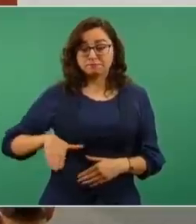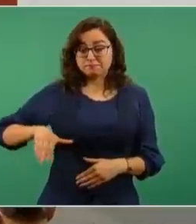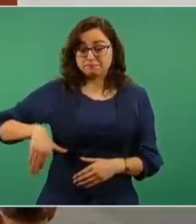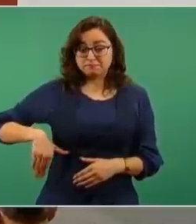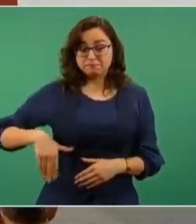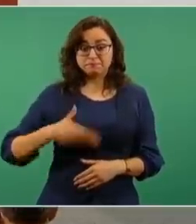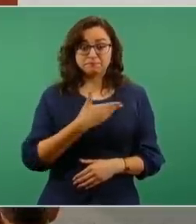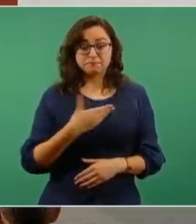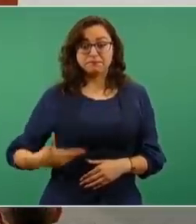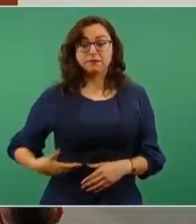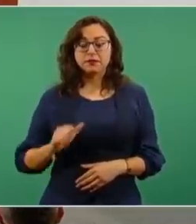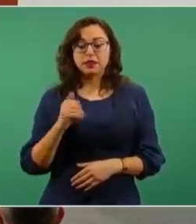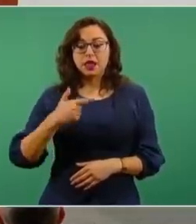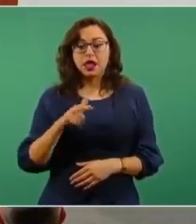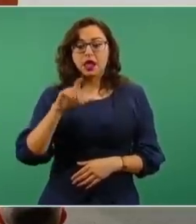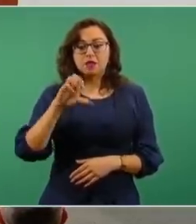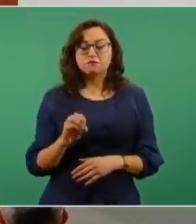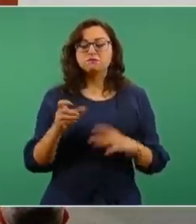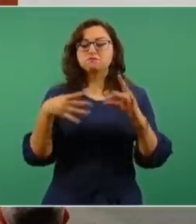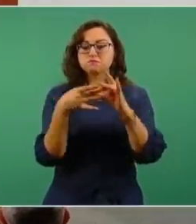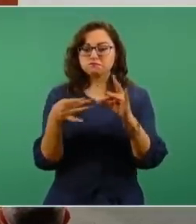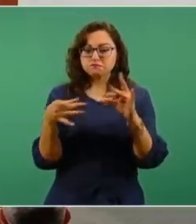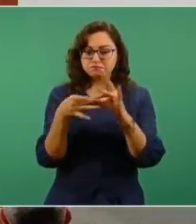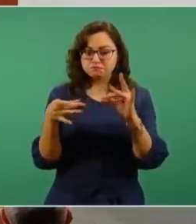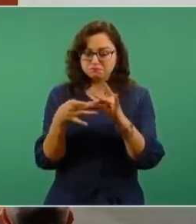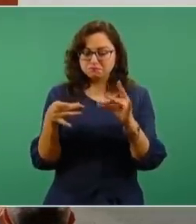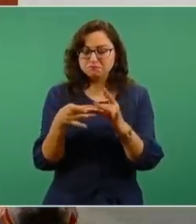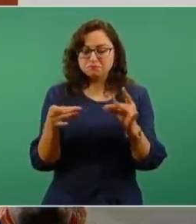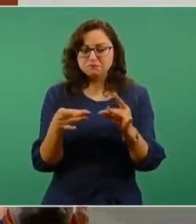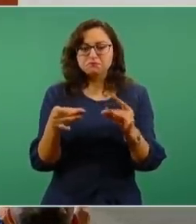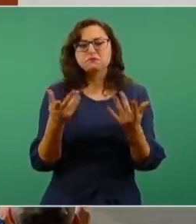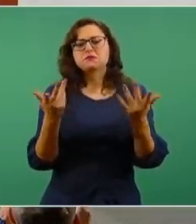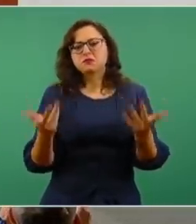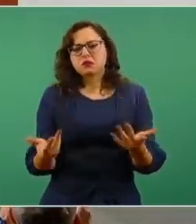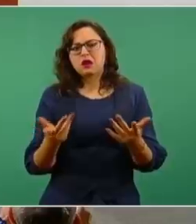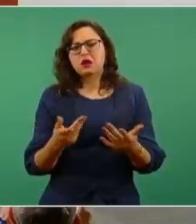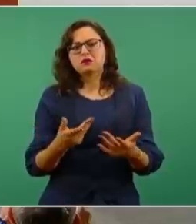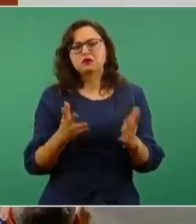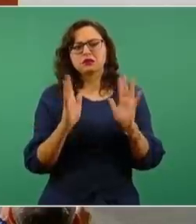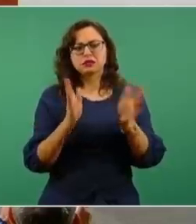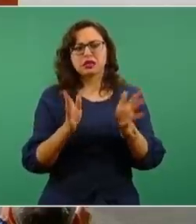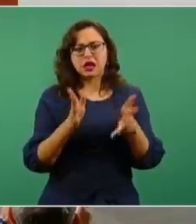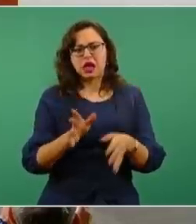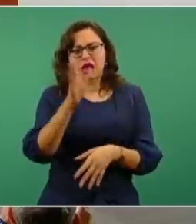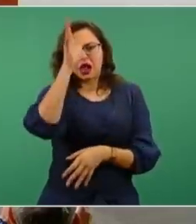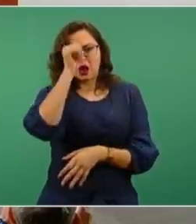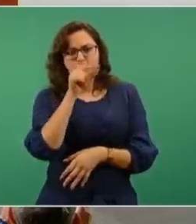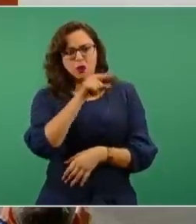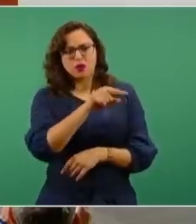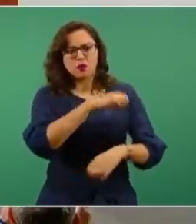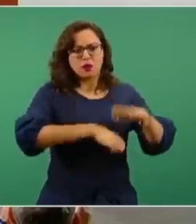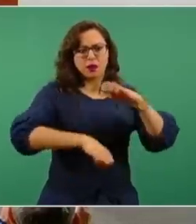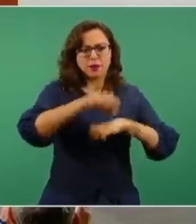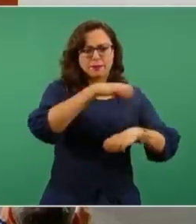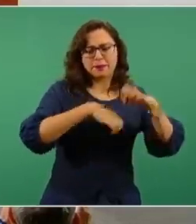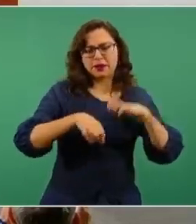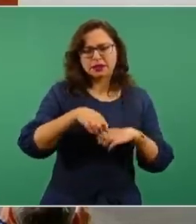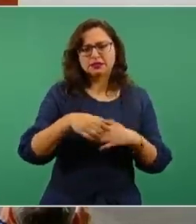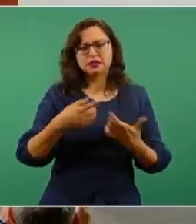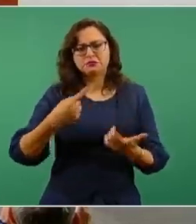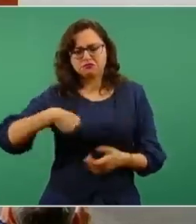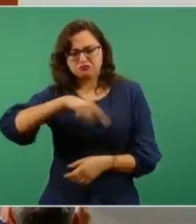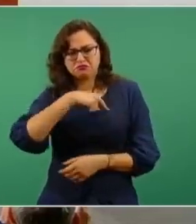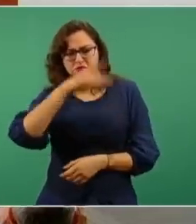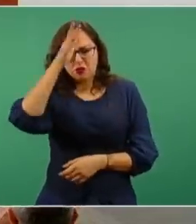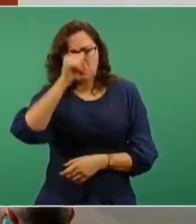Queremos darles a conocer en qué consiste este nuevo acuerdo con esta empresa. Tenemos unas